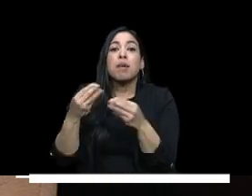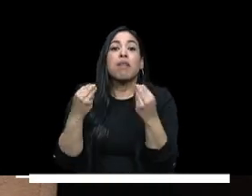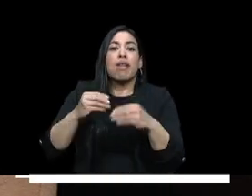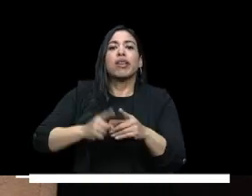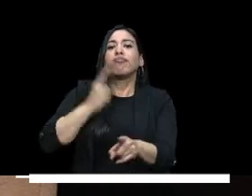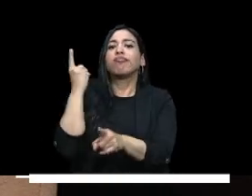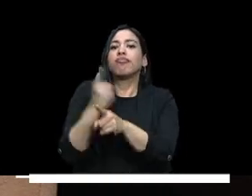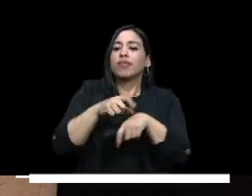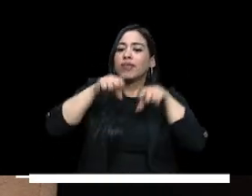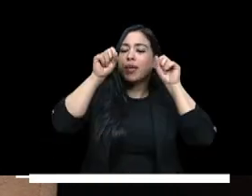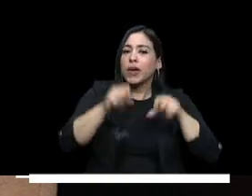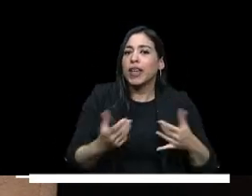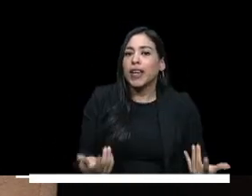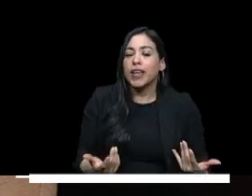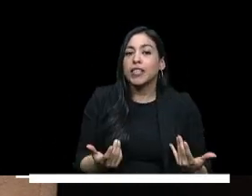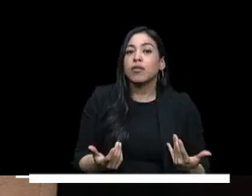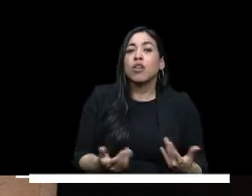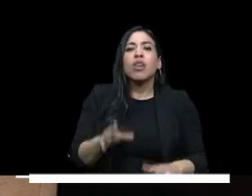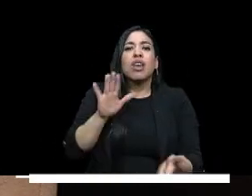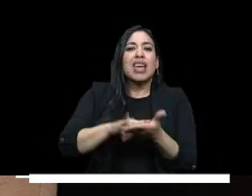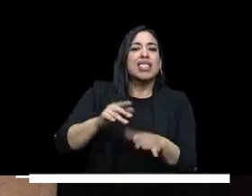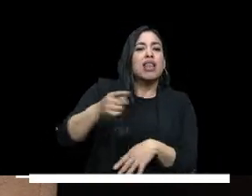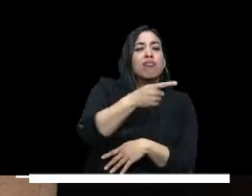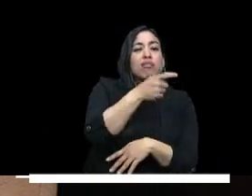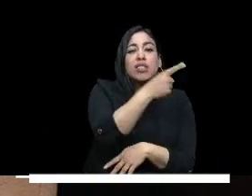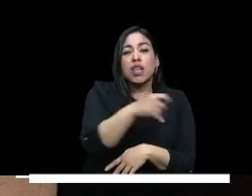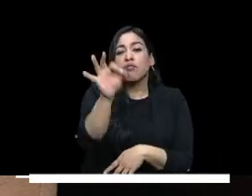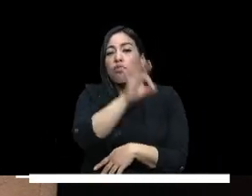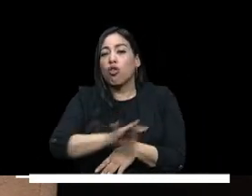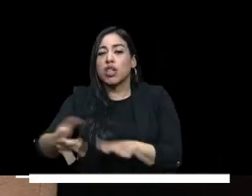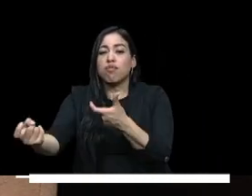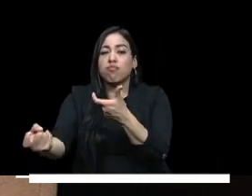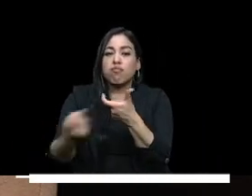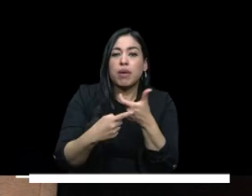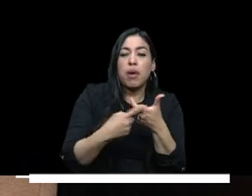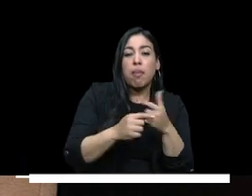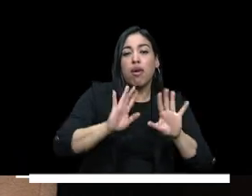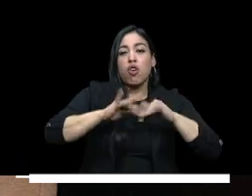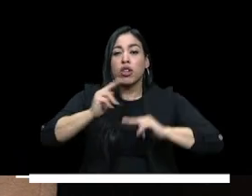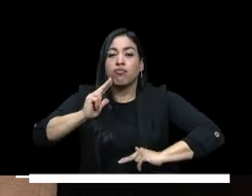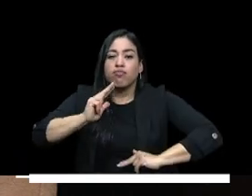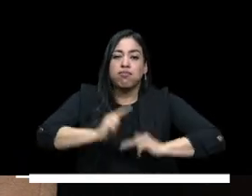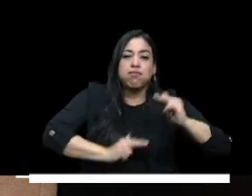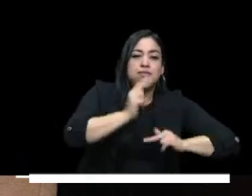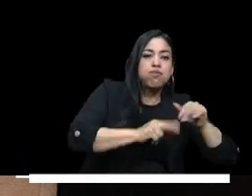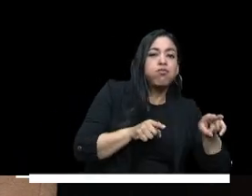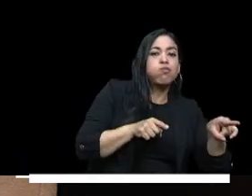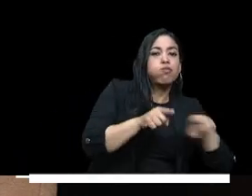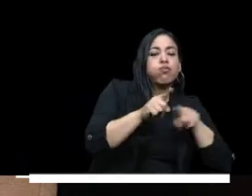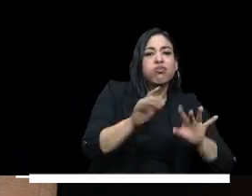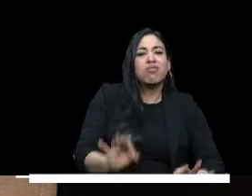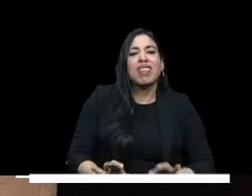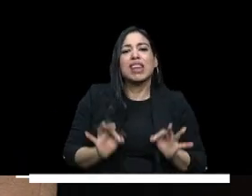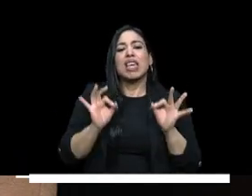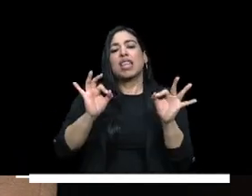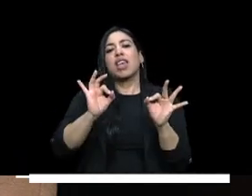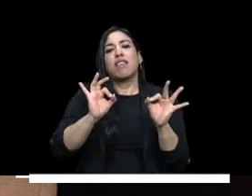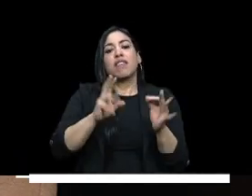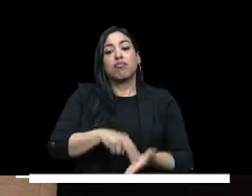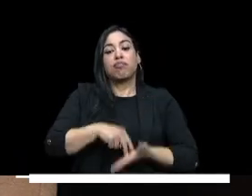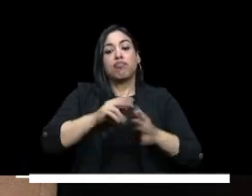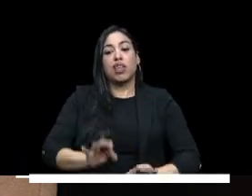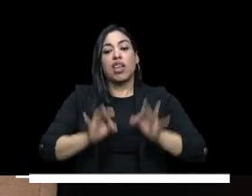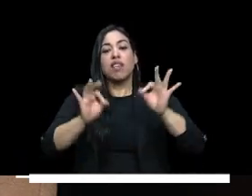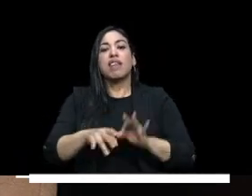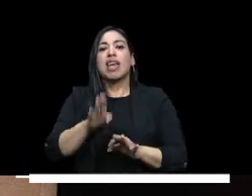que esto se haga una realidad aumentando la cobertura potenciando la infraestructura educativa dignificando la labor